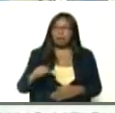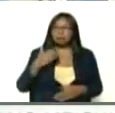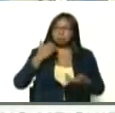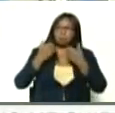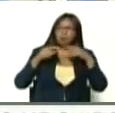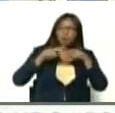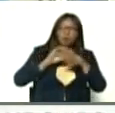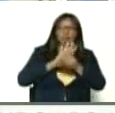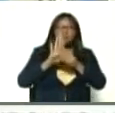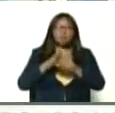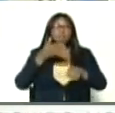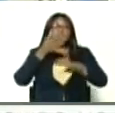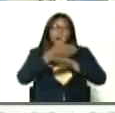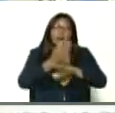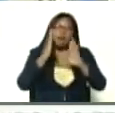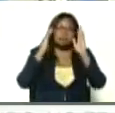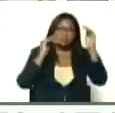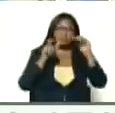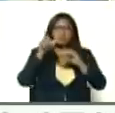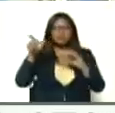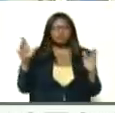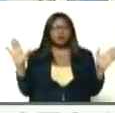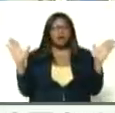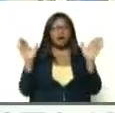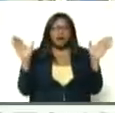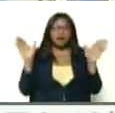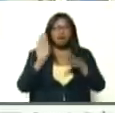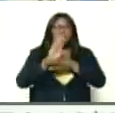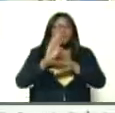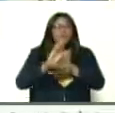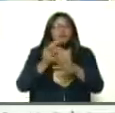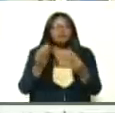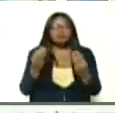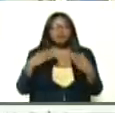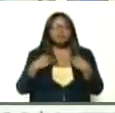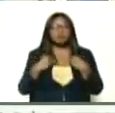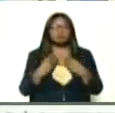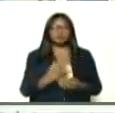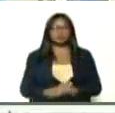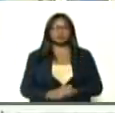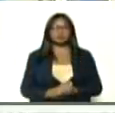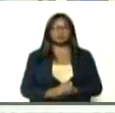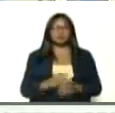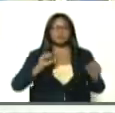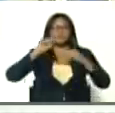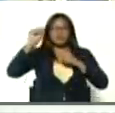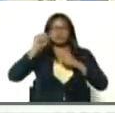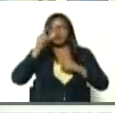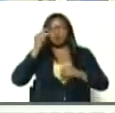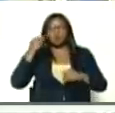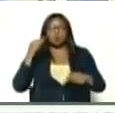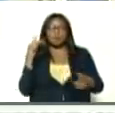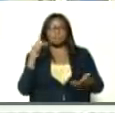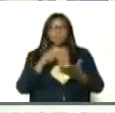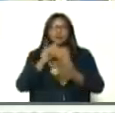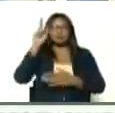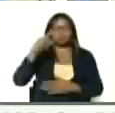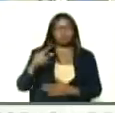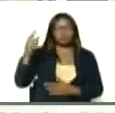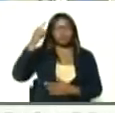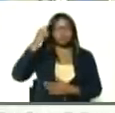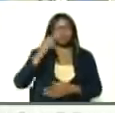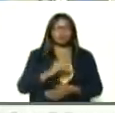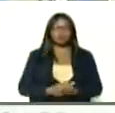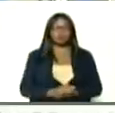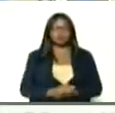salgan a ser atendidos, por estos ángeles, estos guardianes, de la vida, con estos héroes, y heroínas, que están allí, día a día, día a